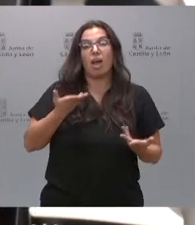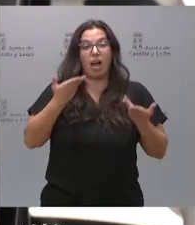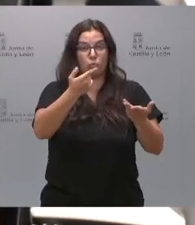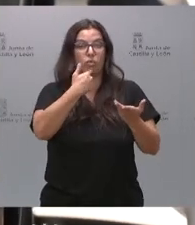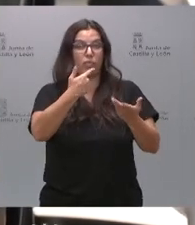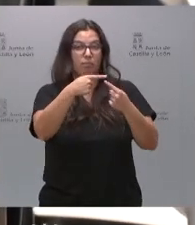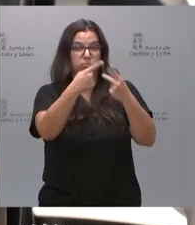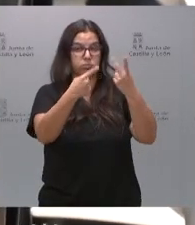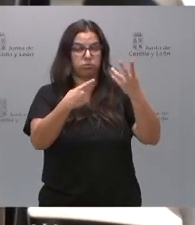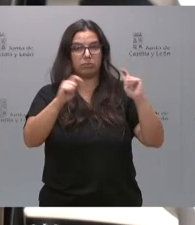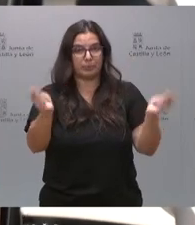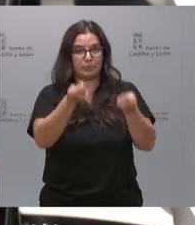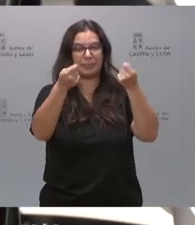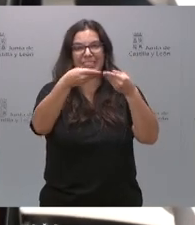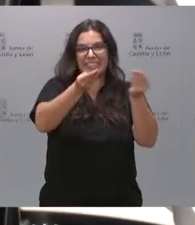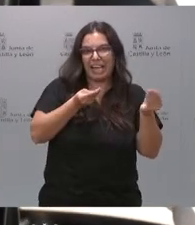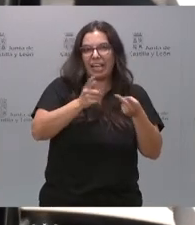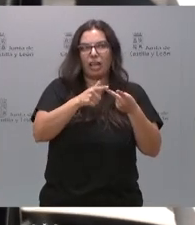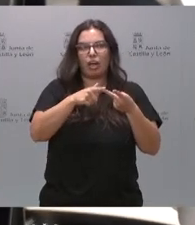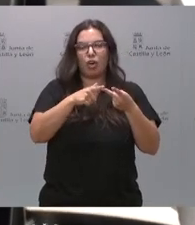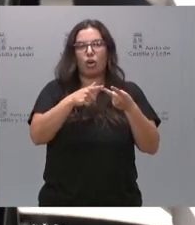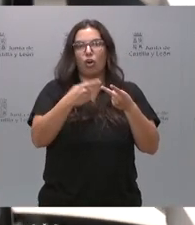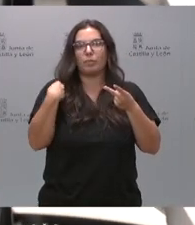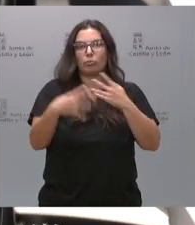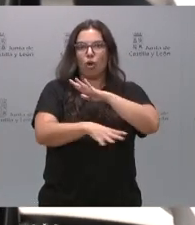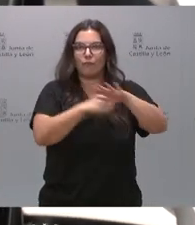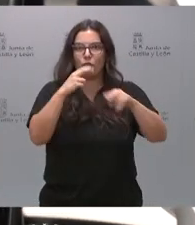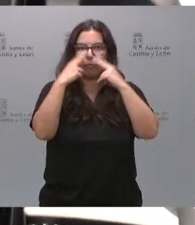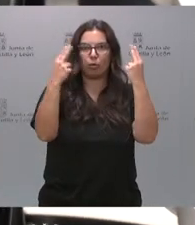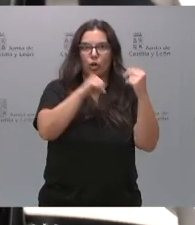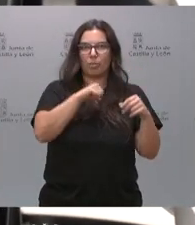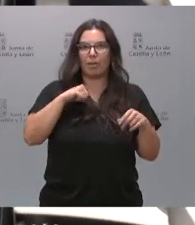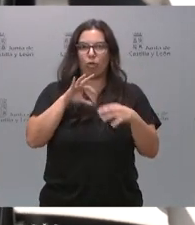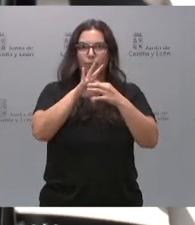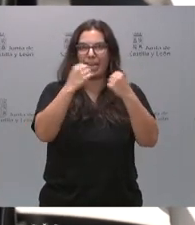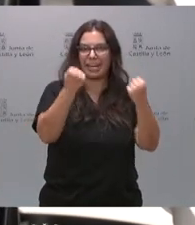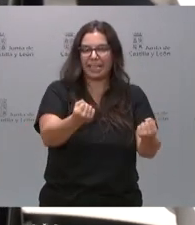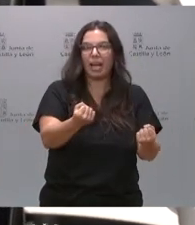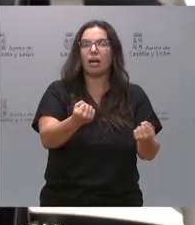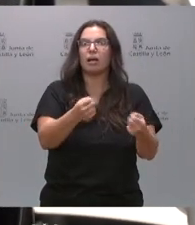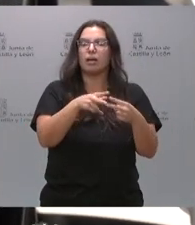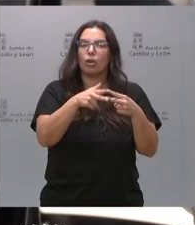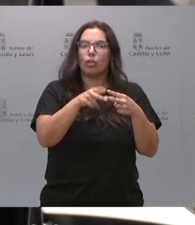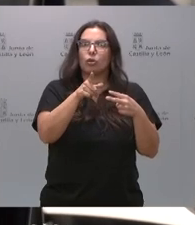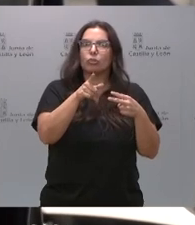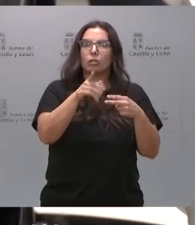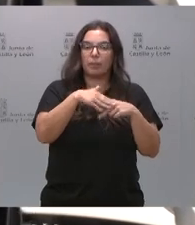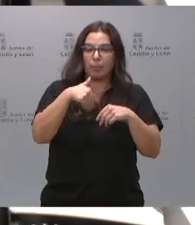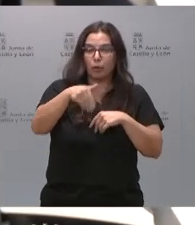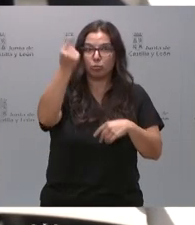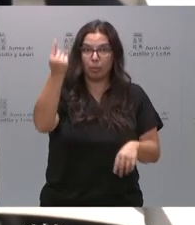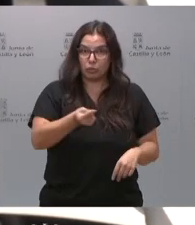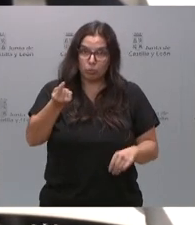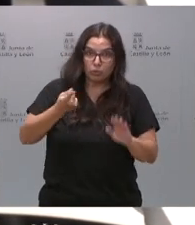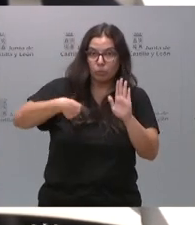anunciado del cheque o del Fondo Público-Privado relativo a la energía se a articular en el próximo presupuesto,